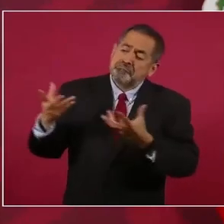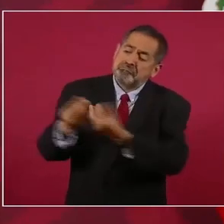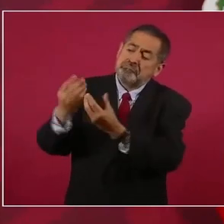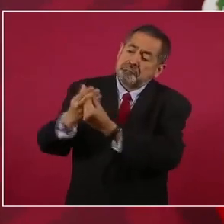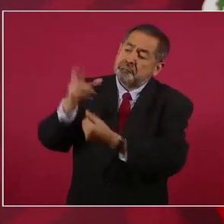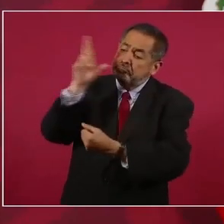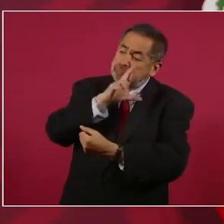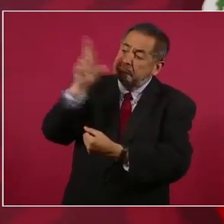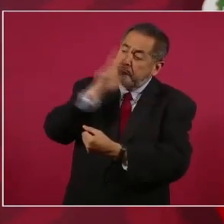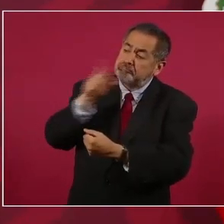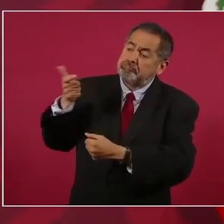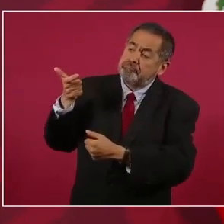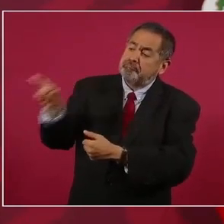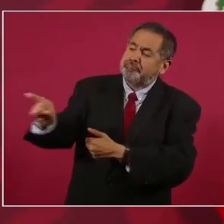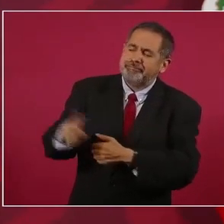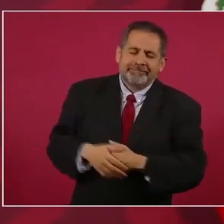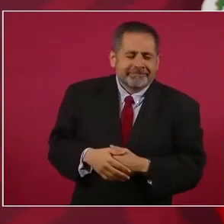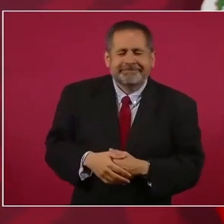¿quiénes?